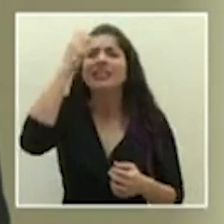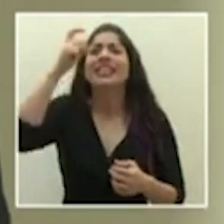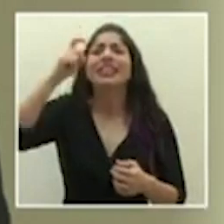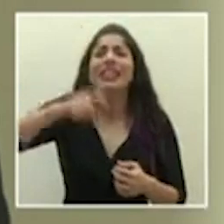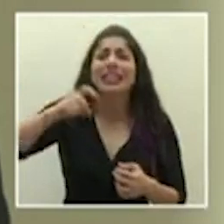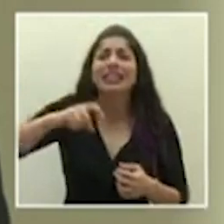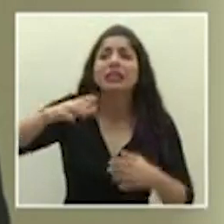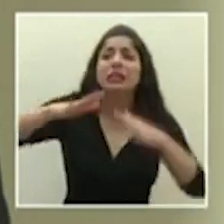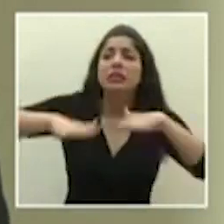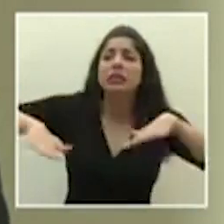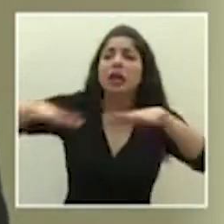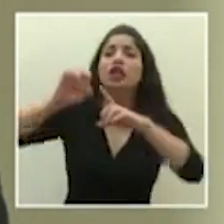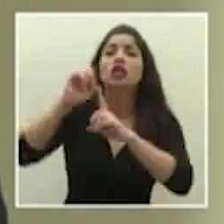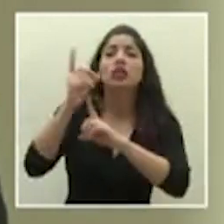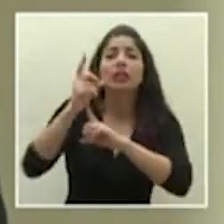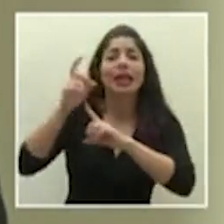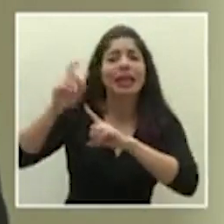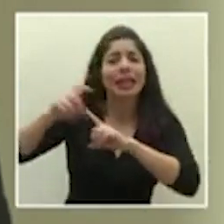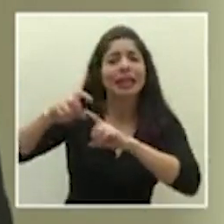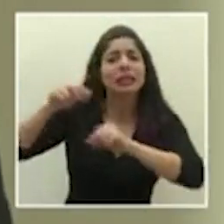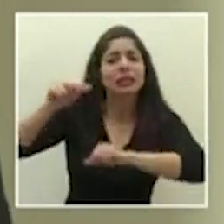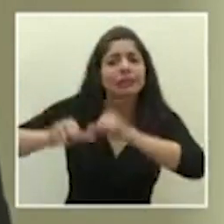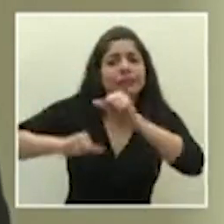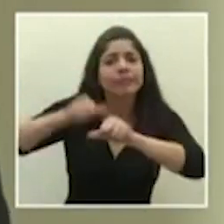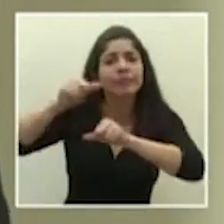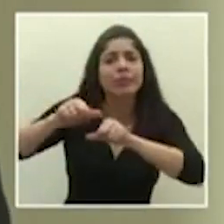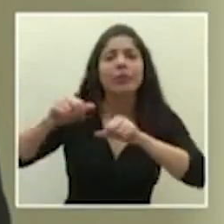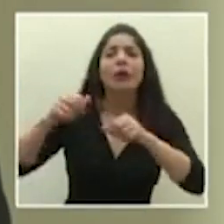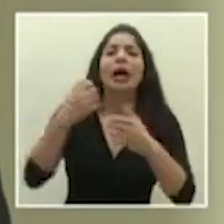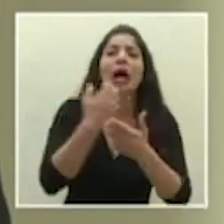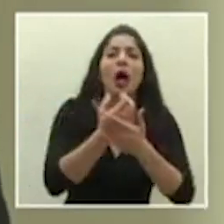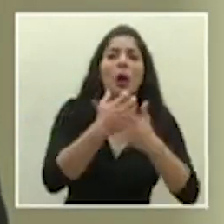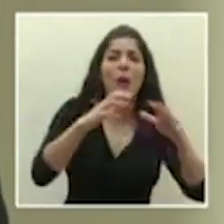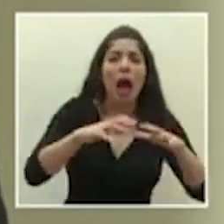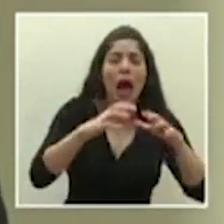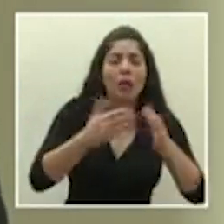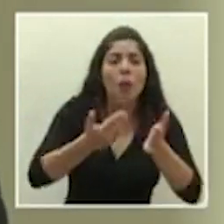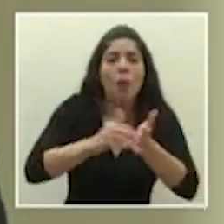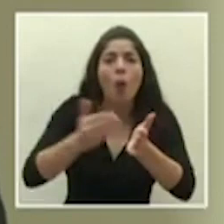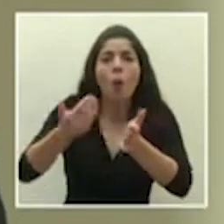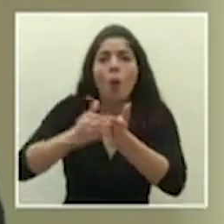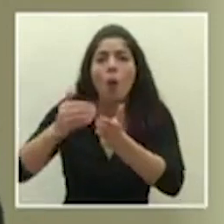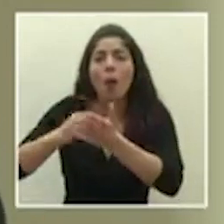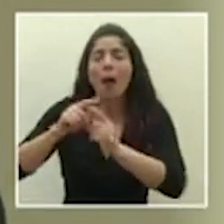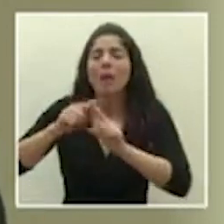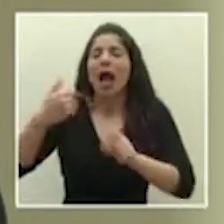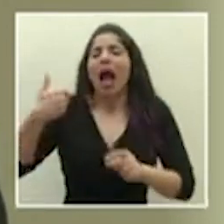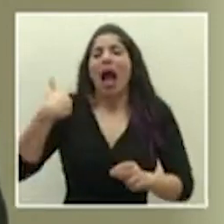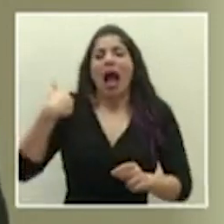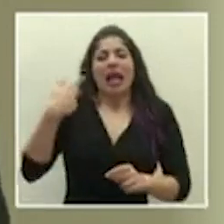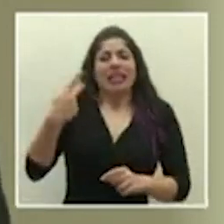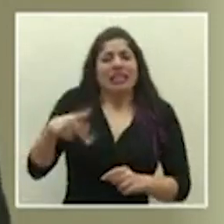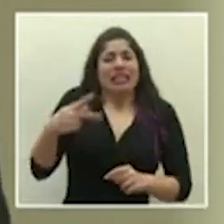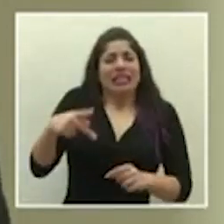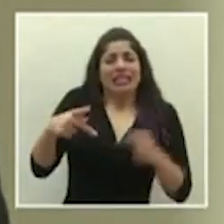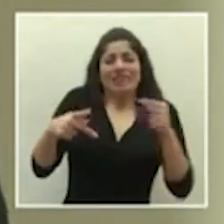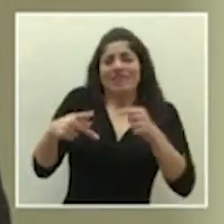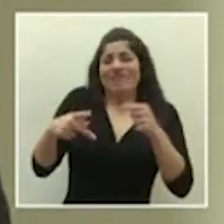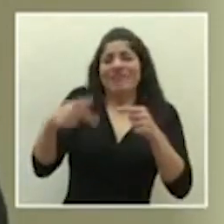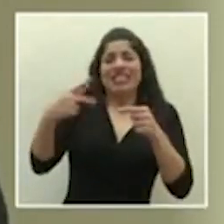sociedad avance y que se retomen actividades económicas, hay un riesgo inminente de que